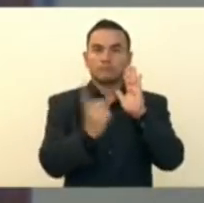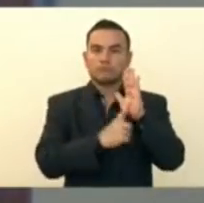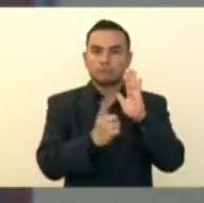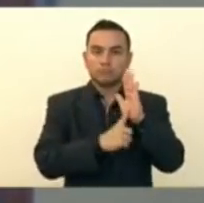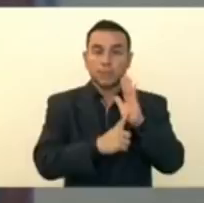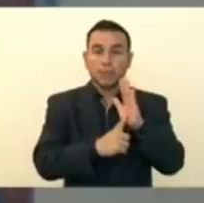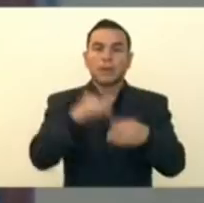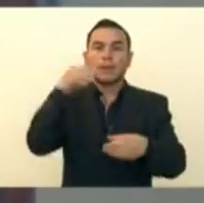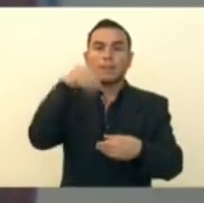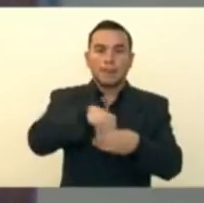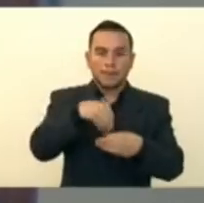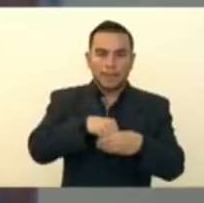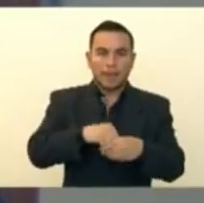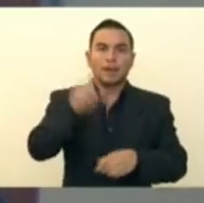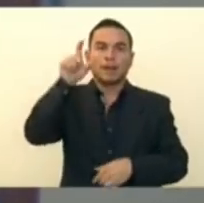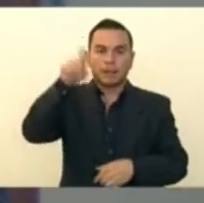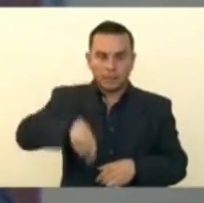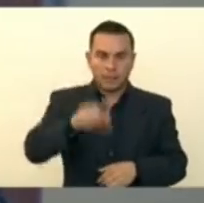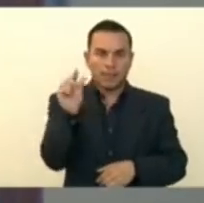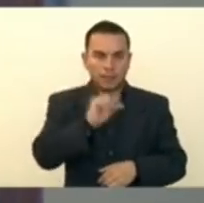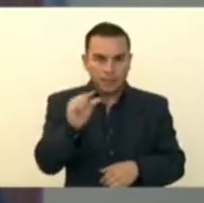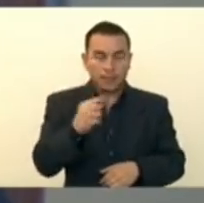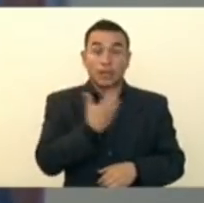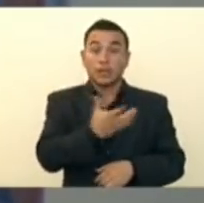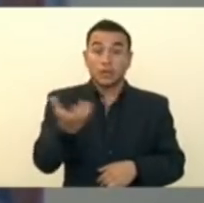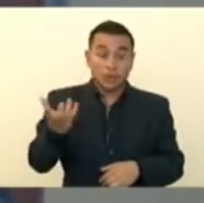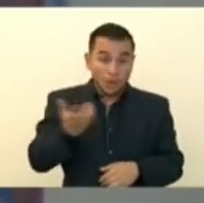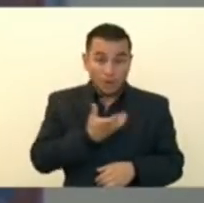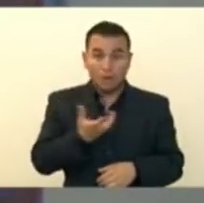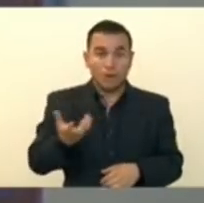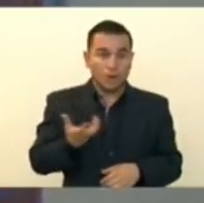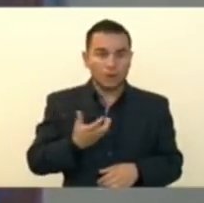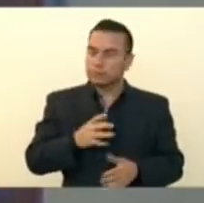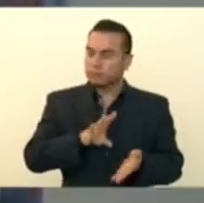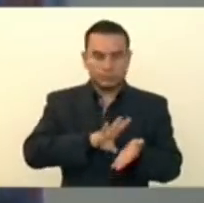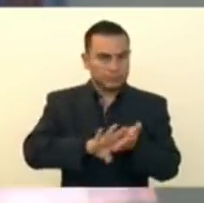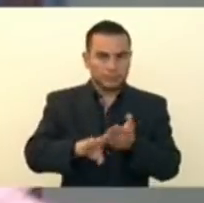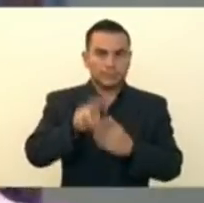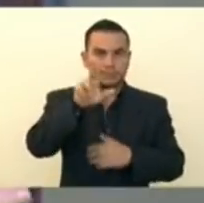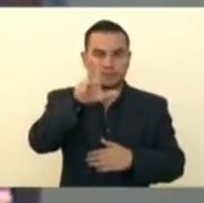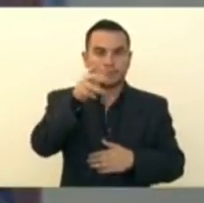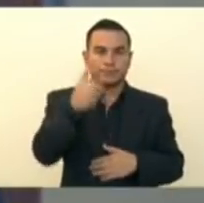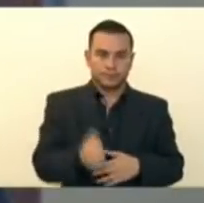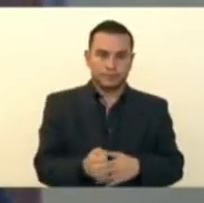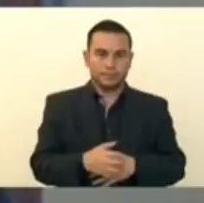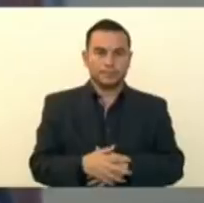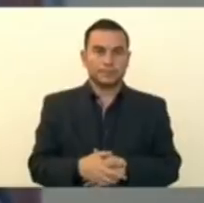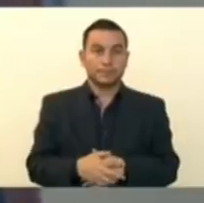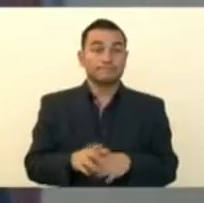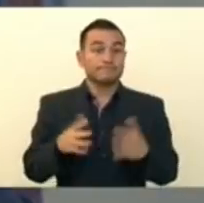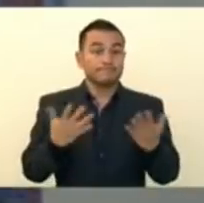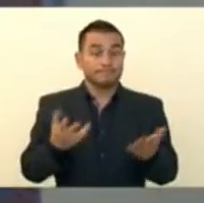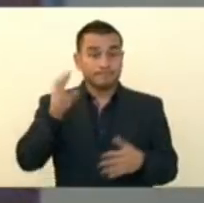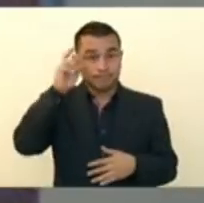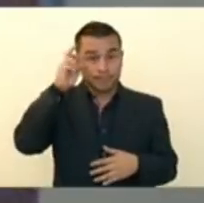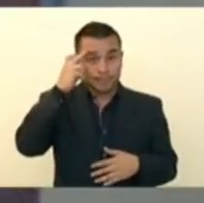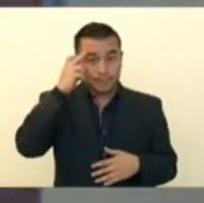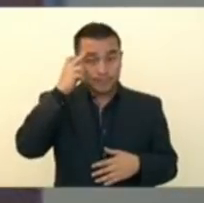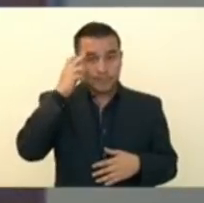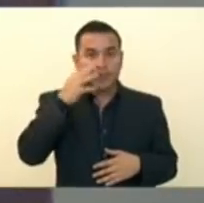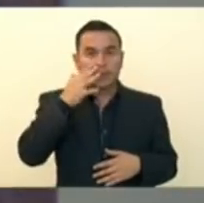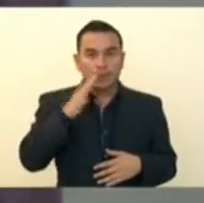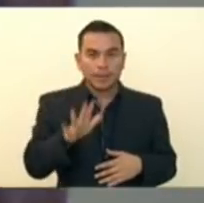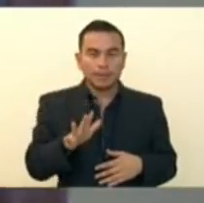los pagos de bancos, los pagos de tarjeta de crédito, los pagos de hipoteca, entonces no hay pagos. El pago, los pagos de las